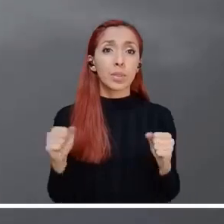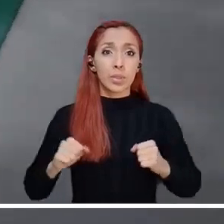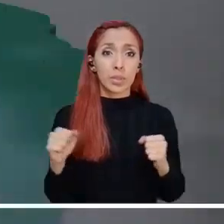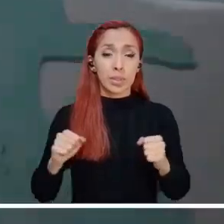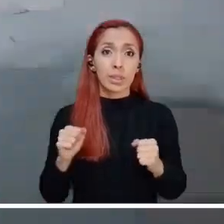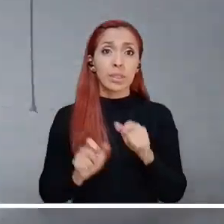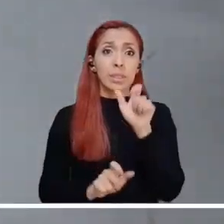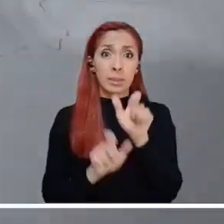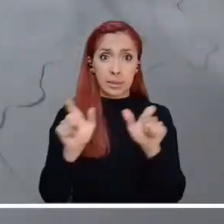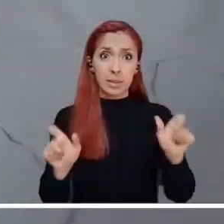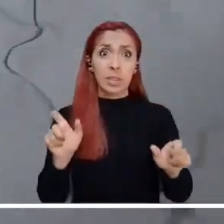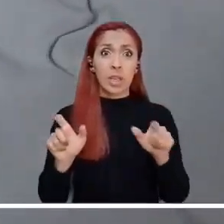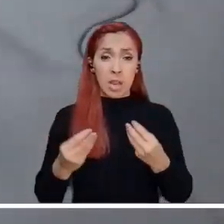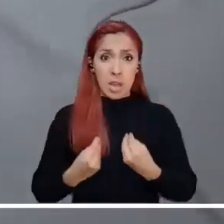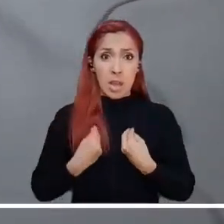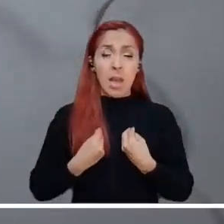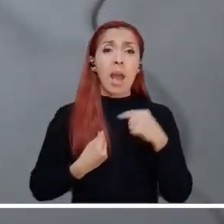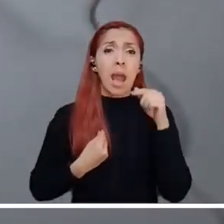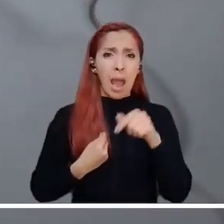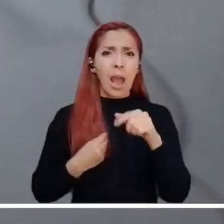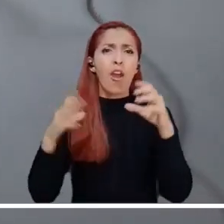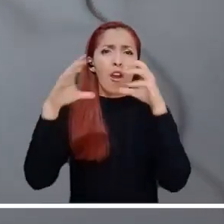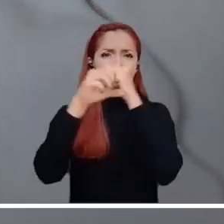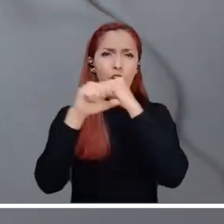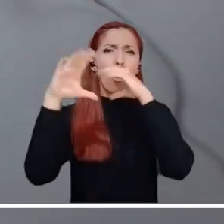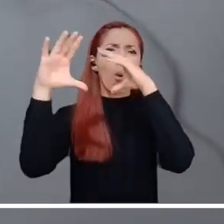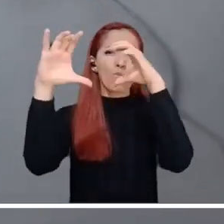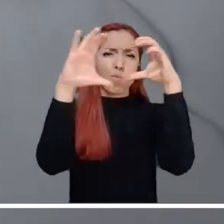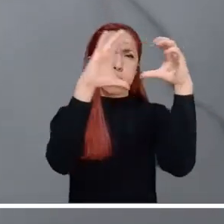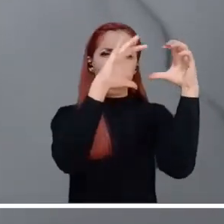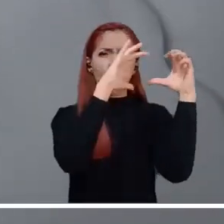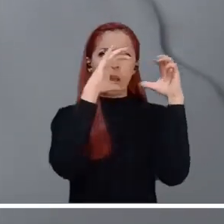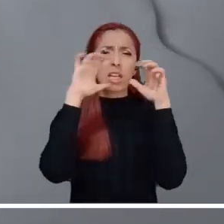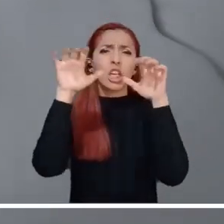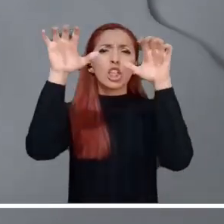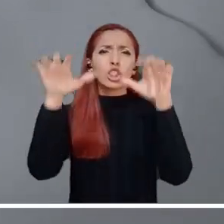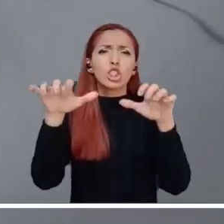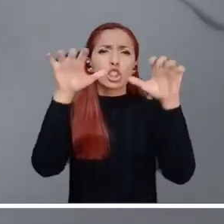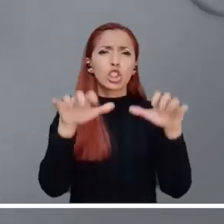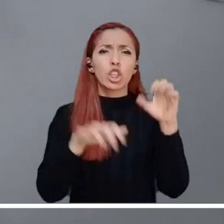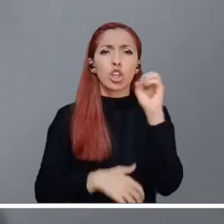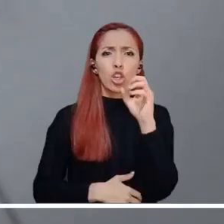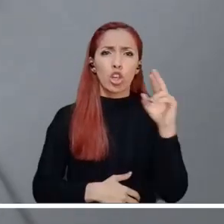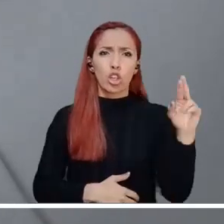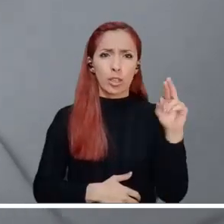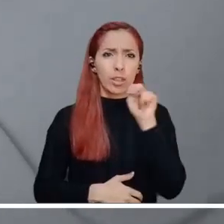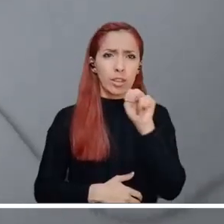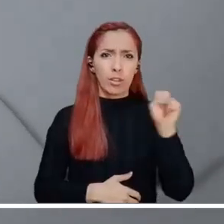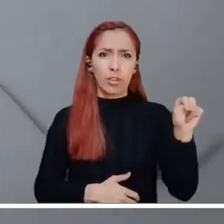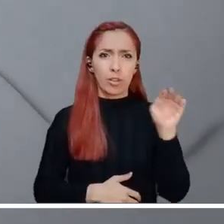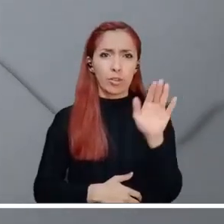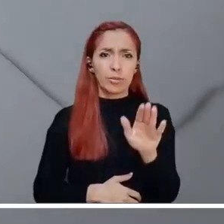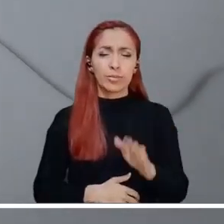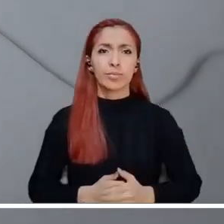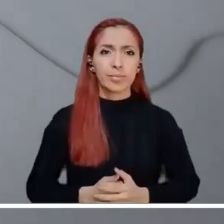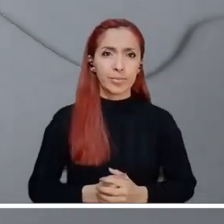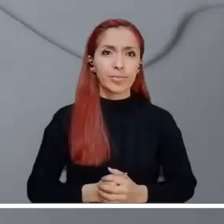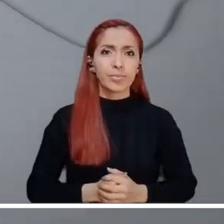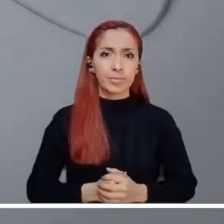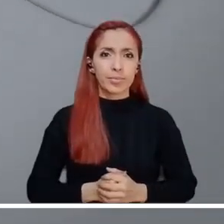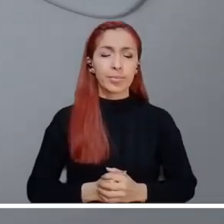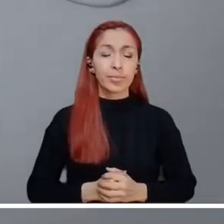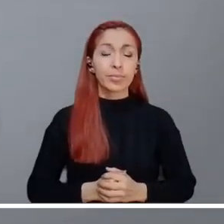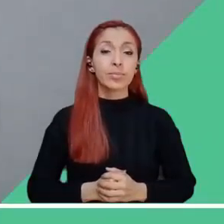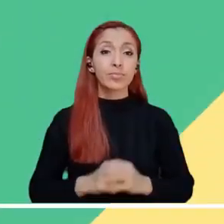Los capitalinos experimentarán una noche marcadamente cubierta y con lloviznas dispersas al oriente y norte.